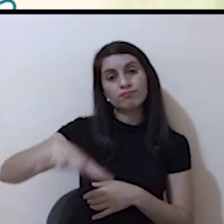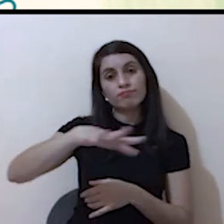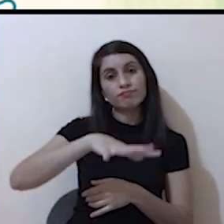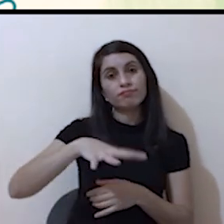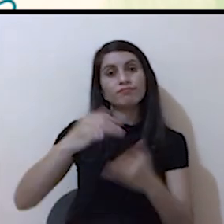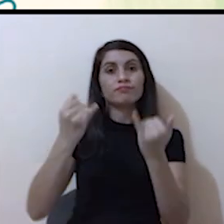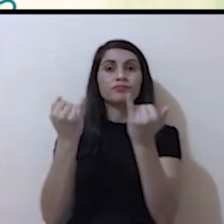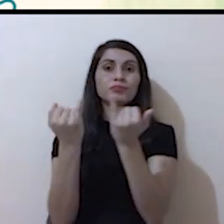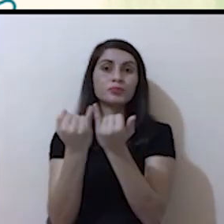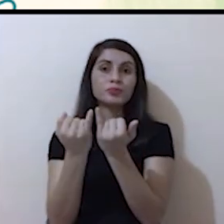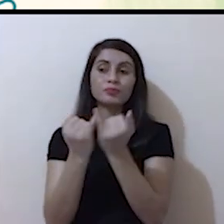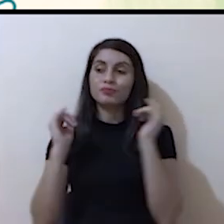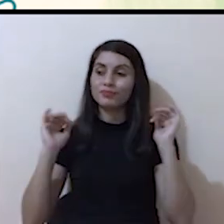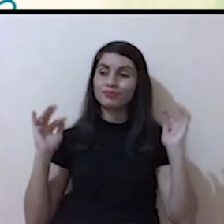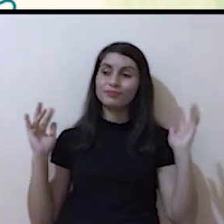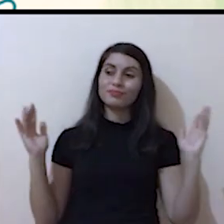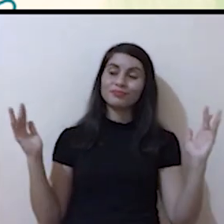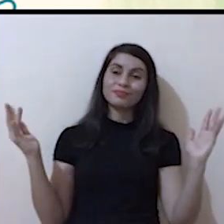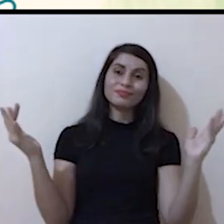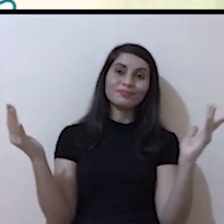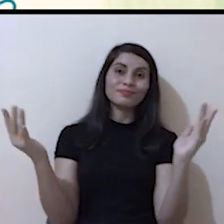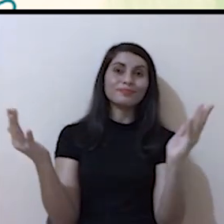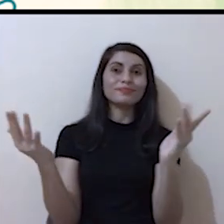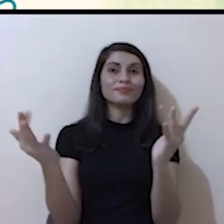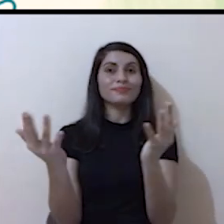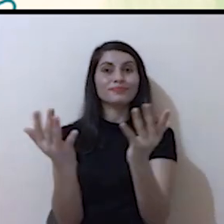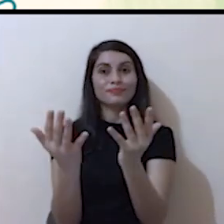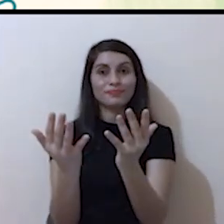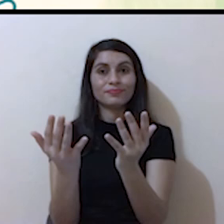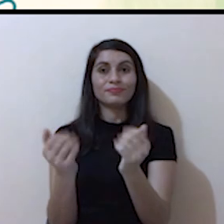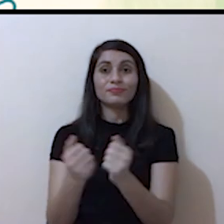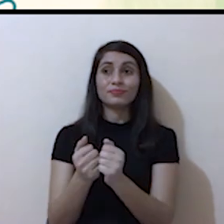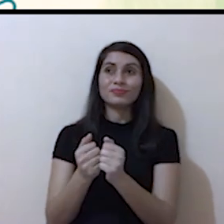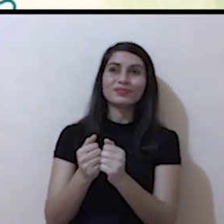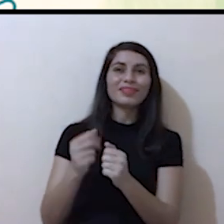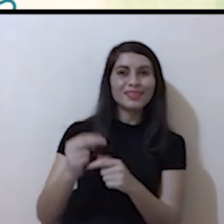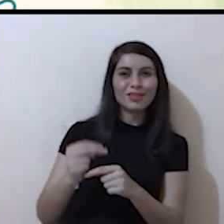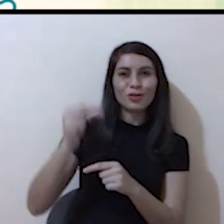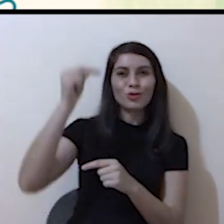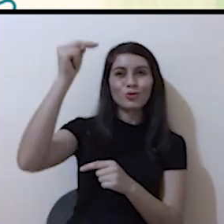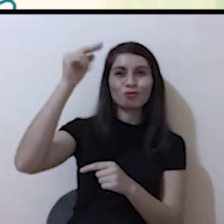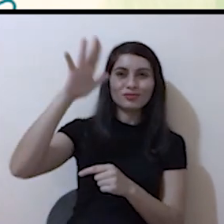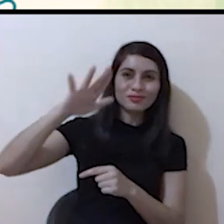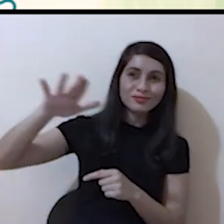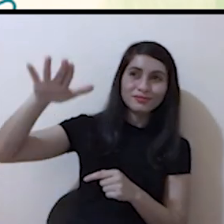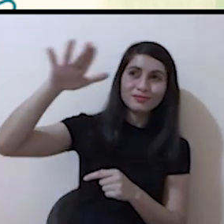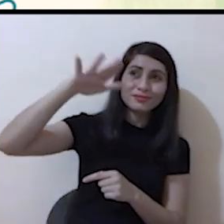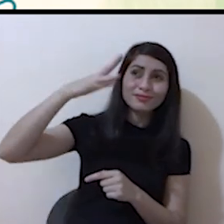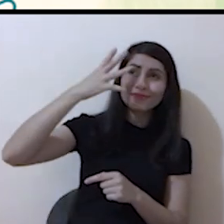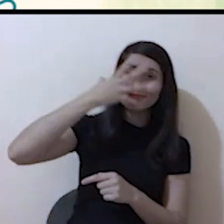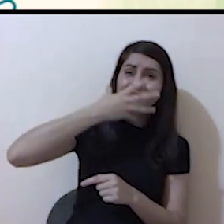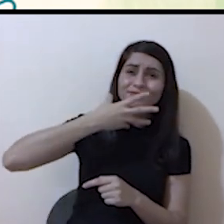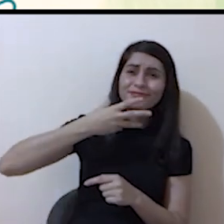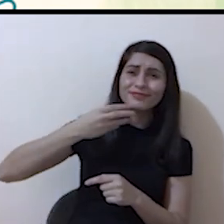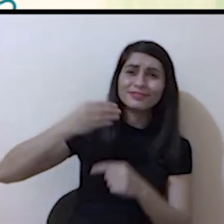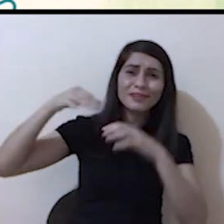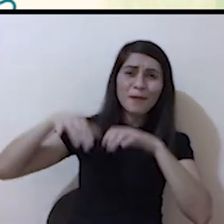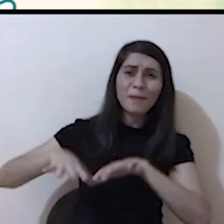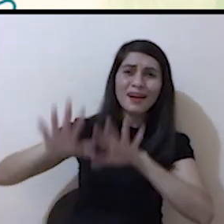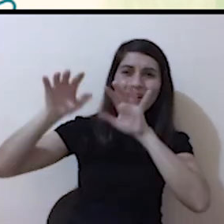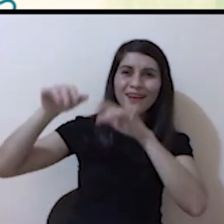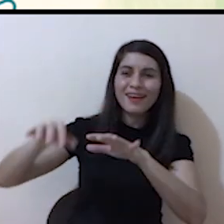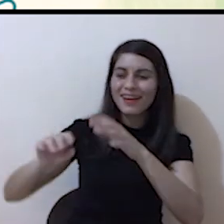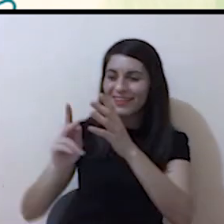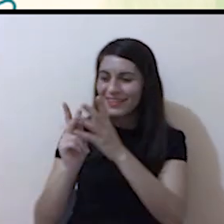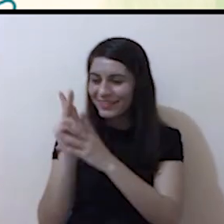alrededor de nuestras costas. En la zona norte tenemos uno de los residuos más grandes del mundo.